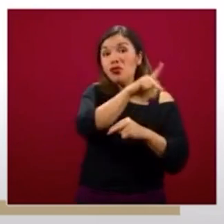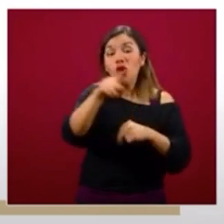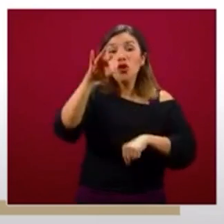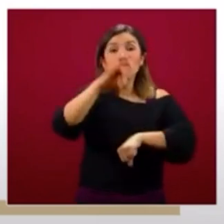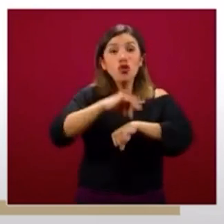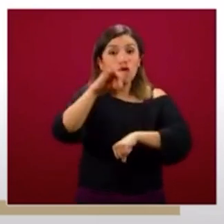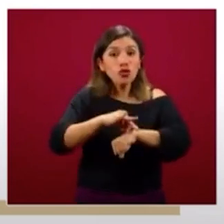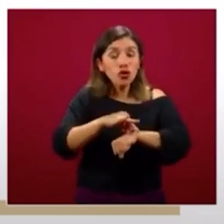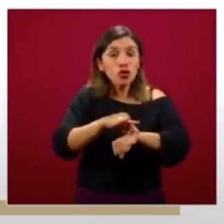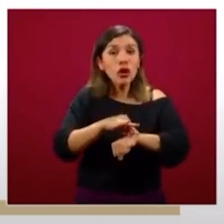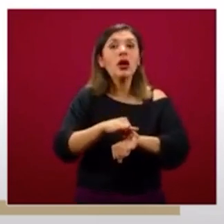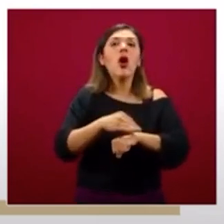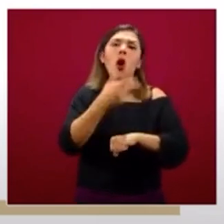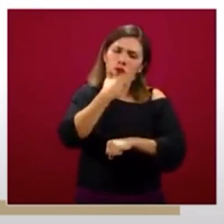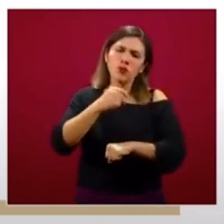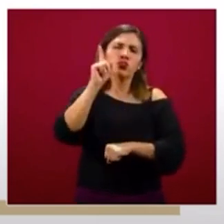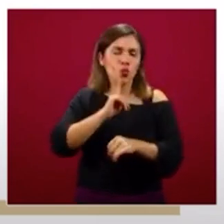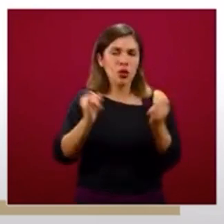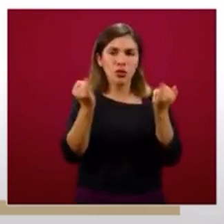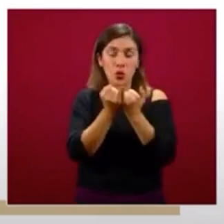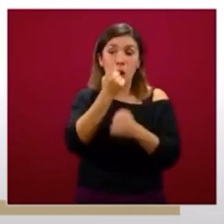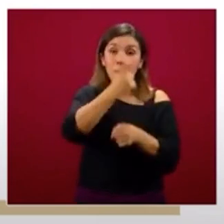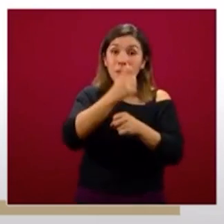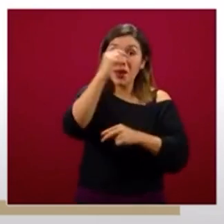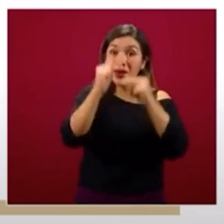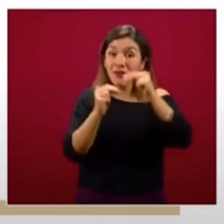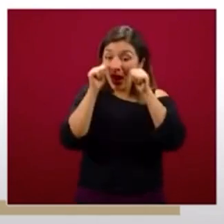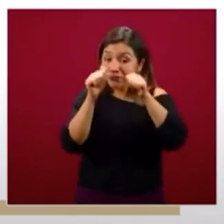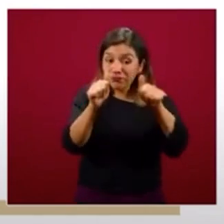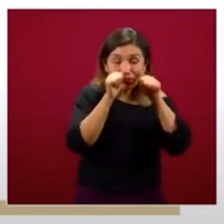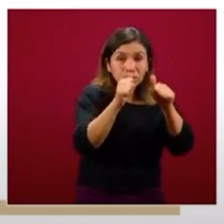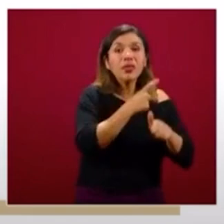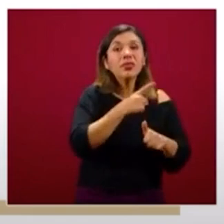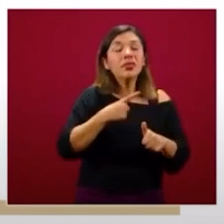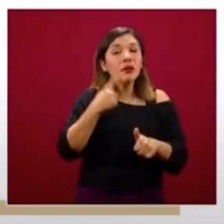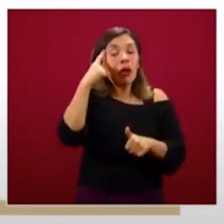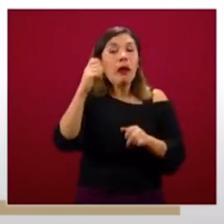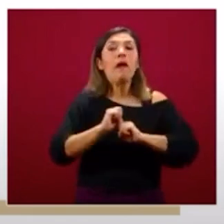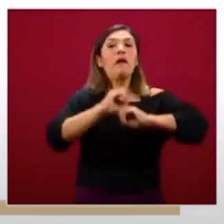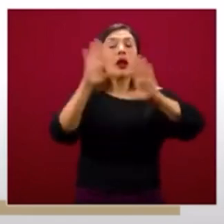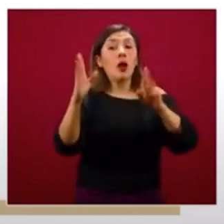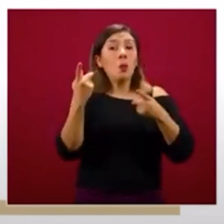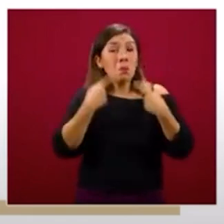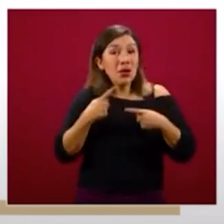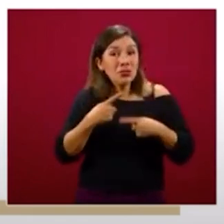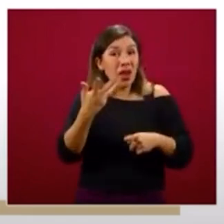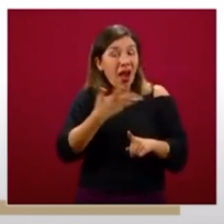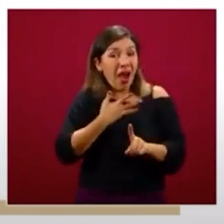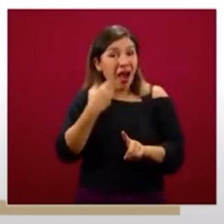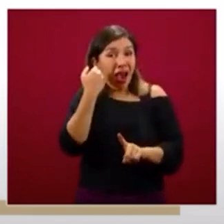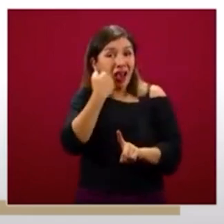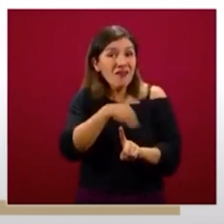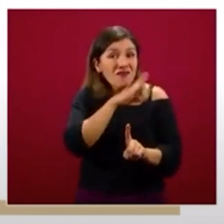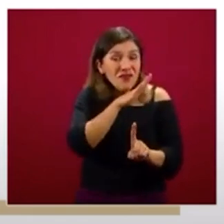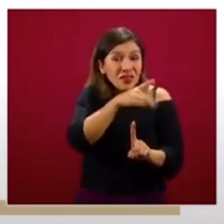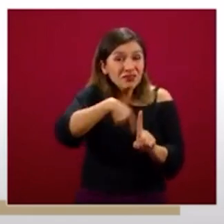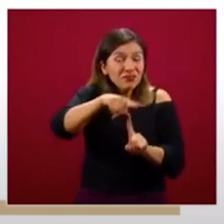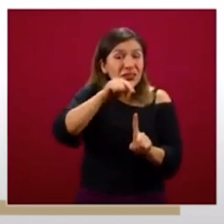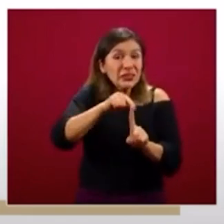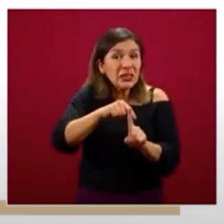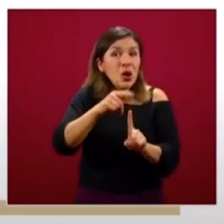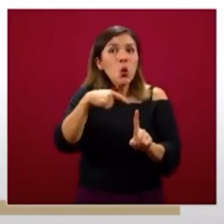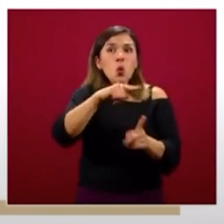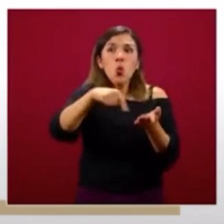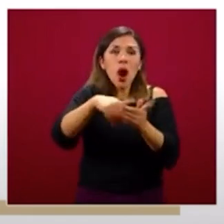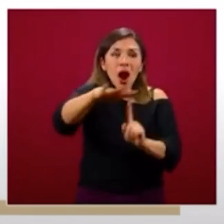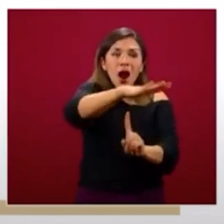médicos, médicas del primer nivel de atención tengan claro que cualquier paciente que tenga fiebre en zonas endémicas, claro